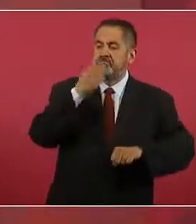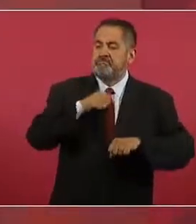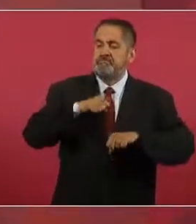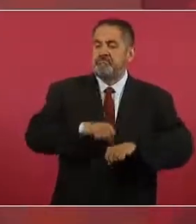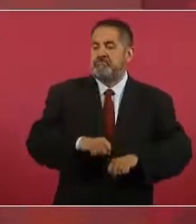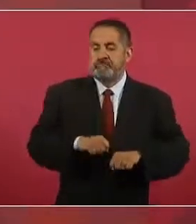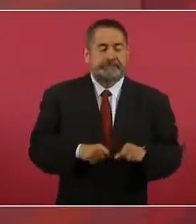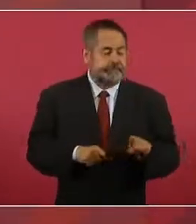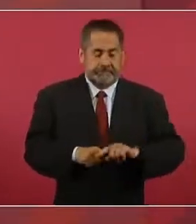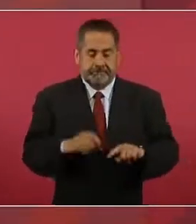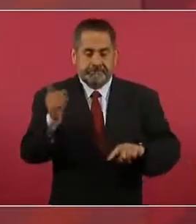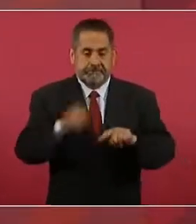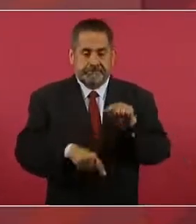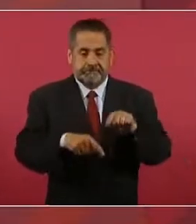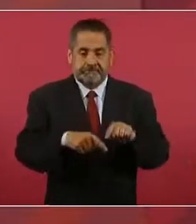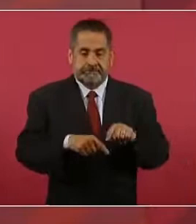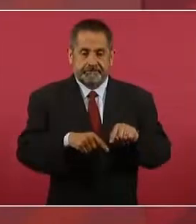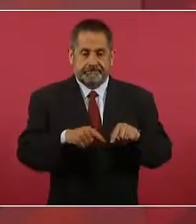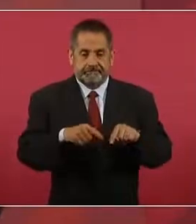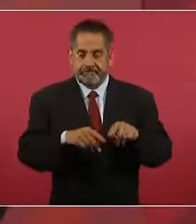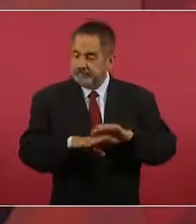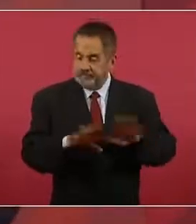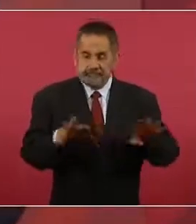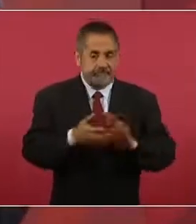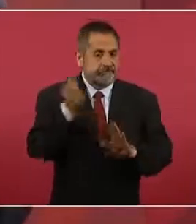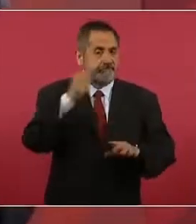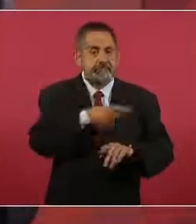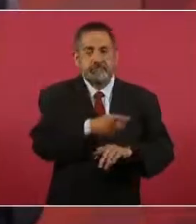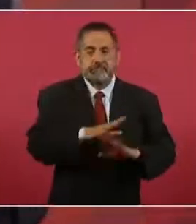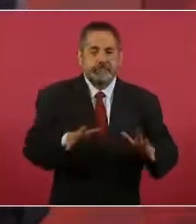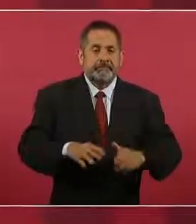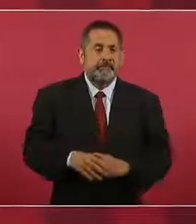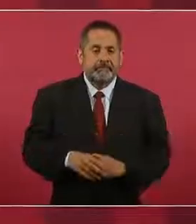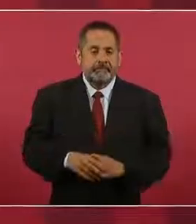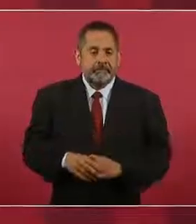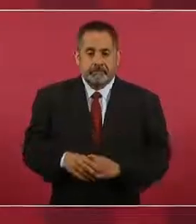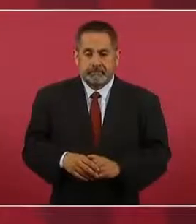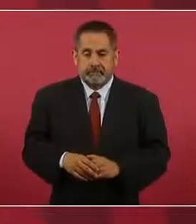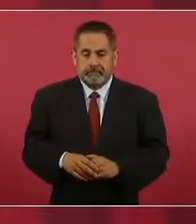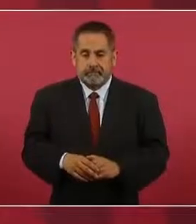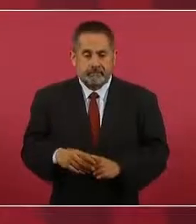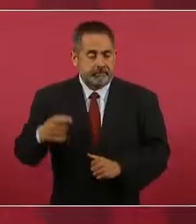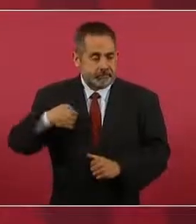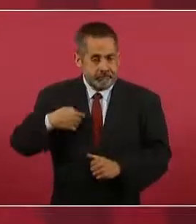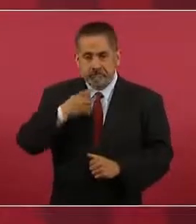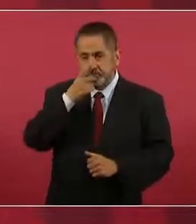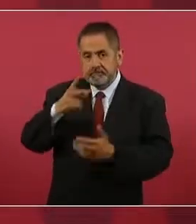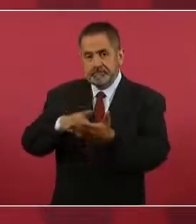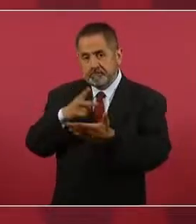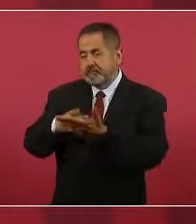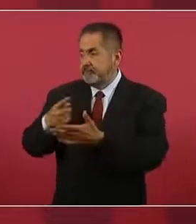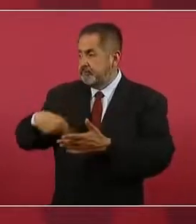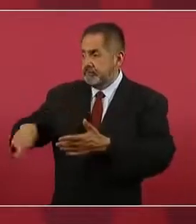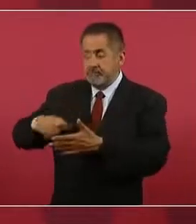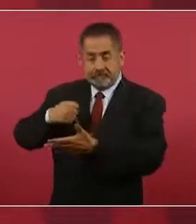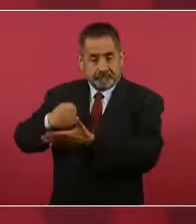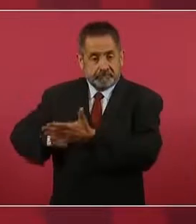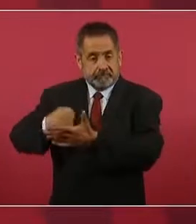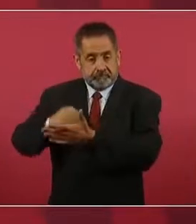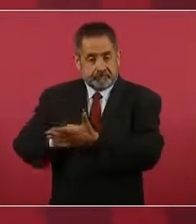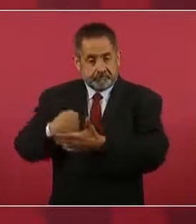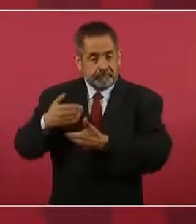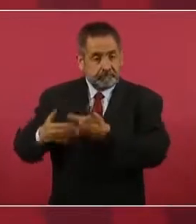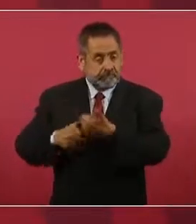Yo siempre he dicho que nuestro movimiento, la